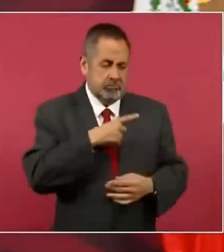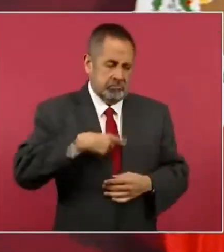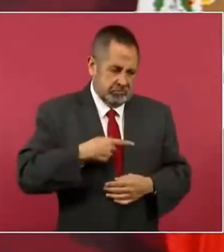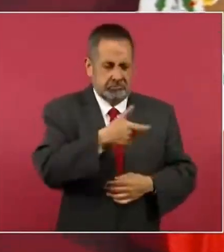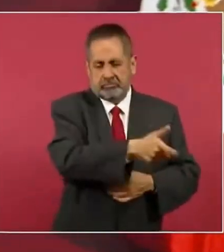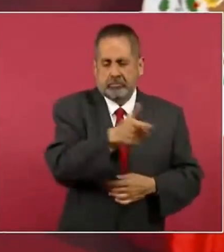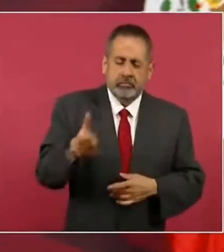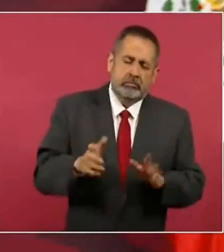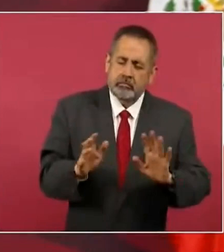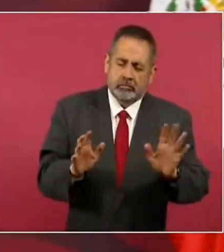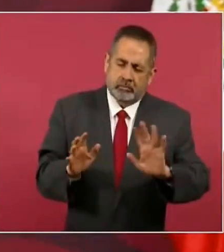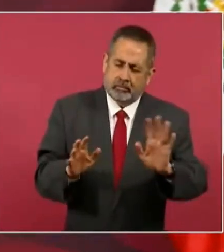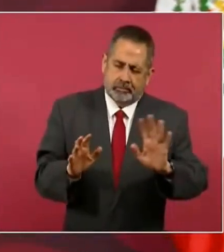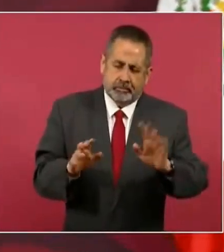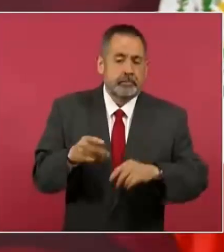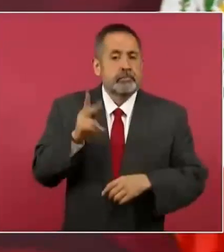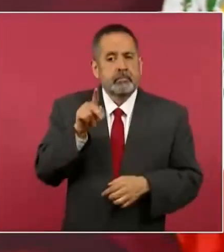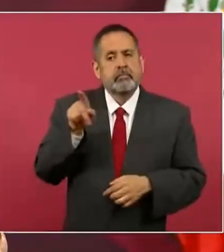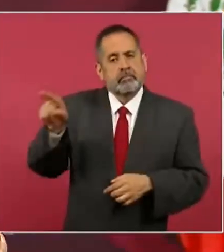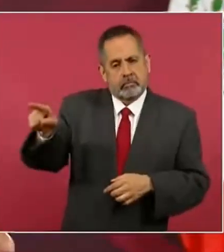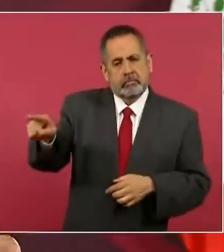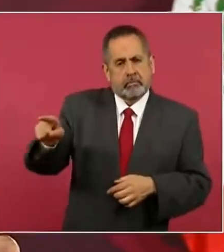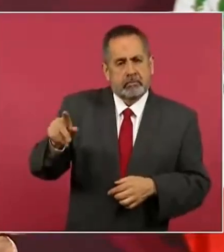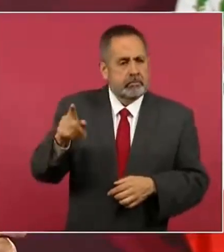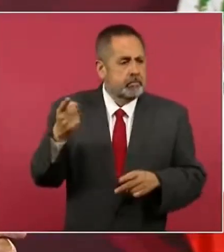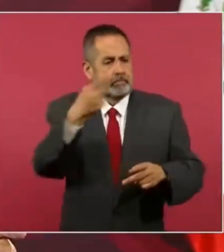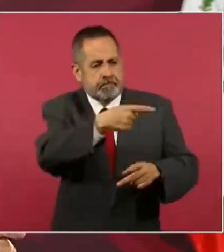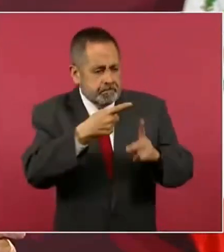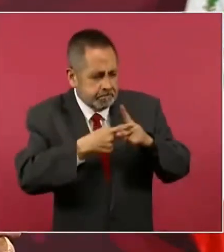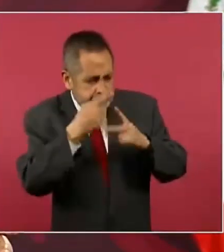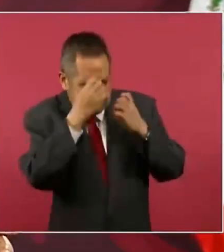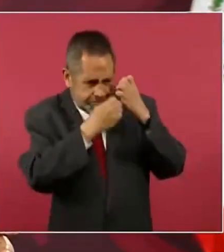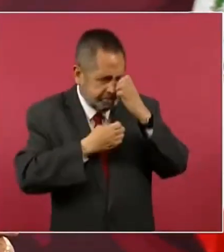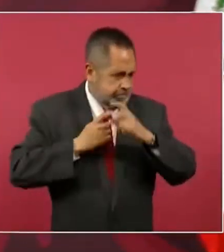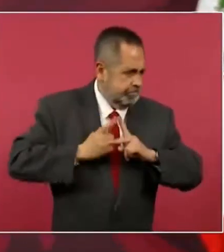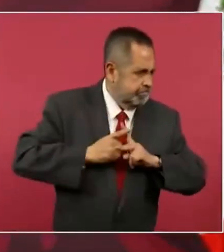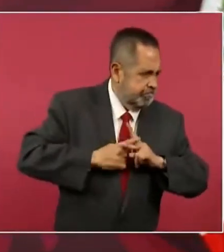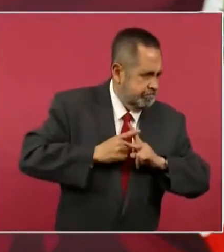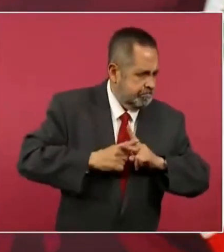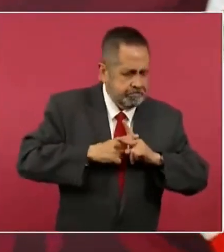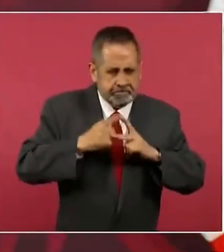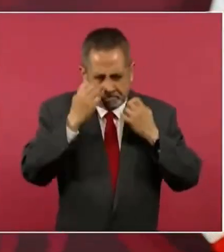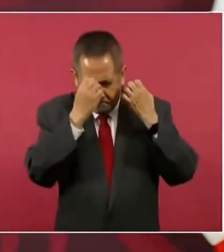pero sí hay peritajes y sí hay auditorías.